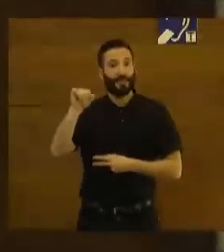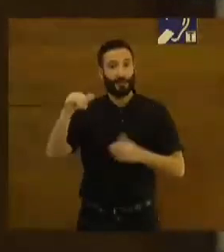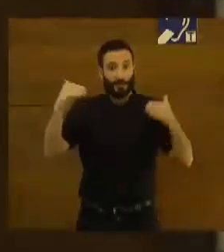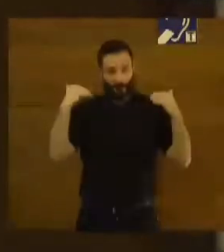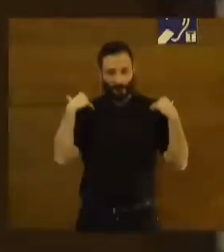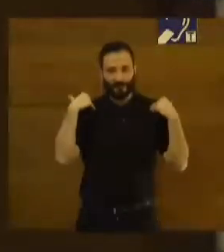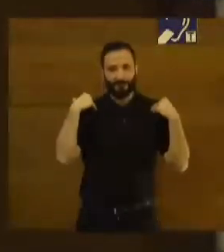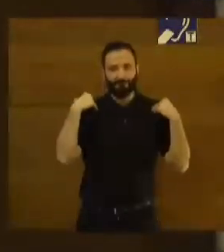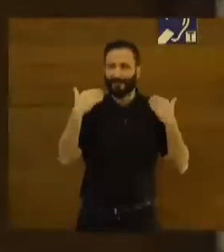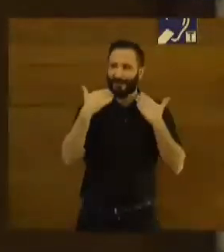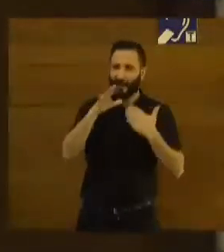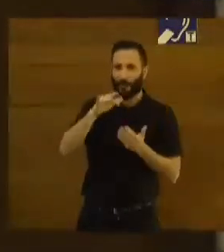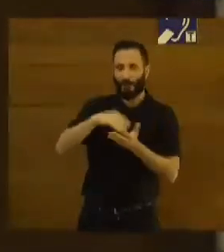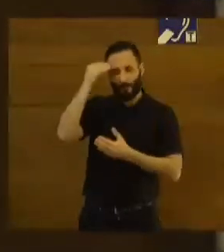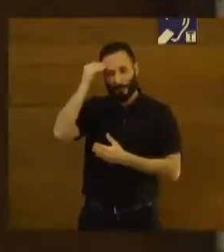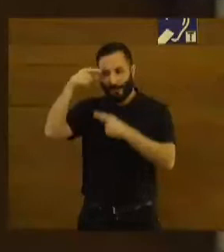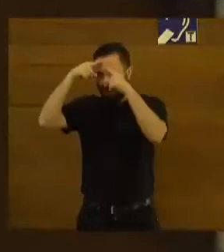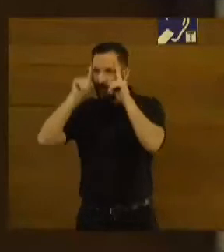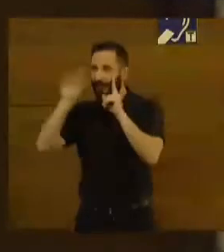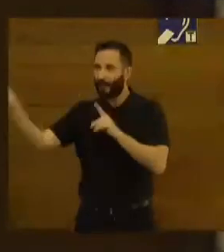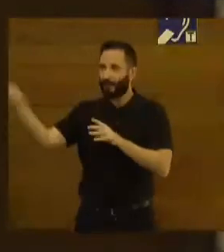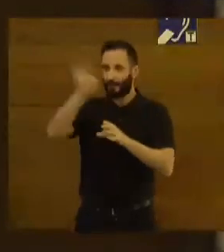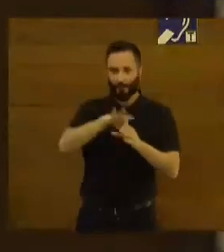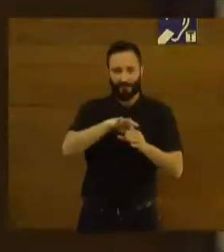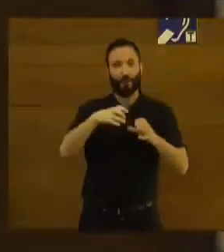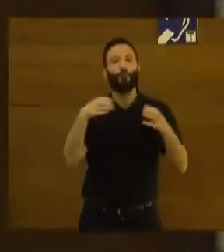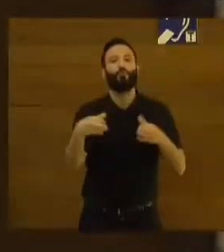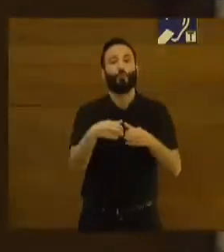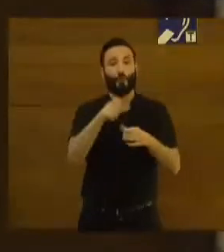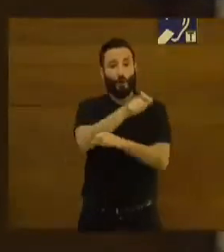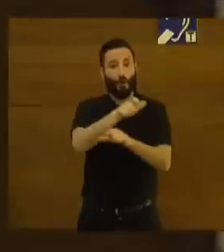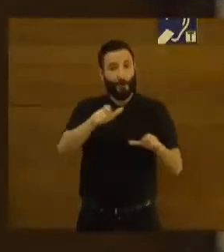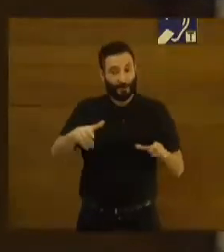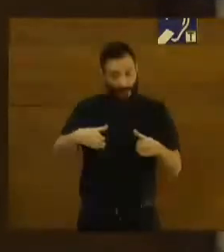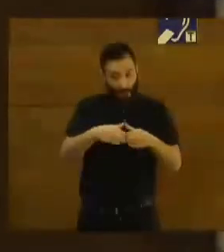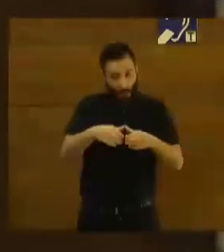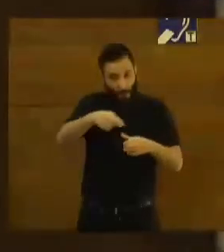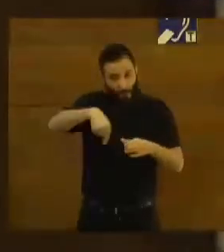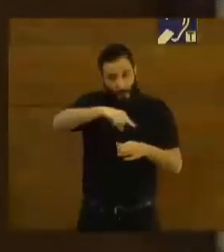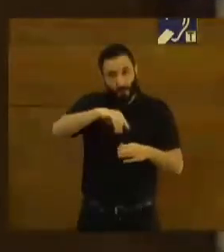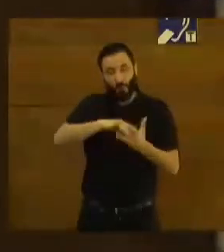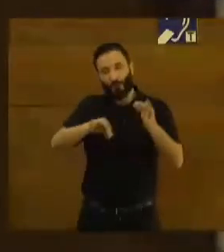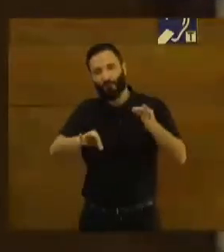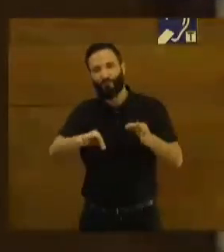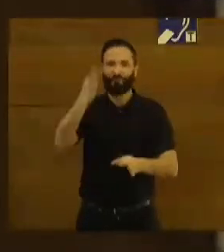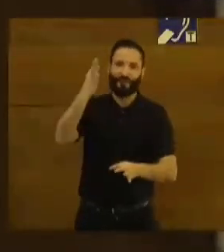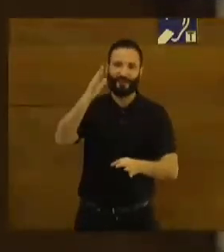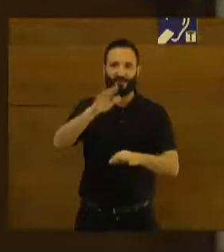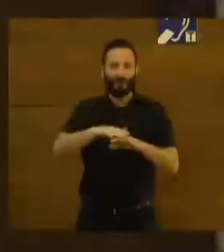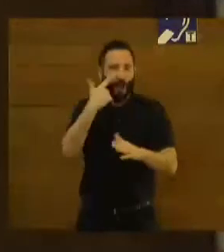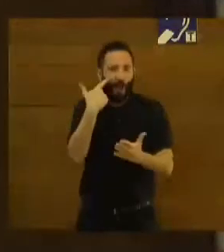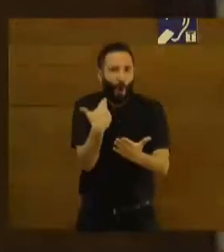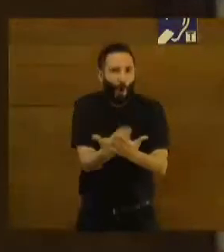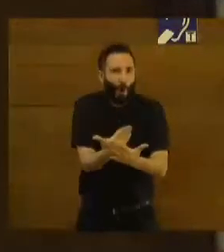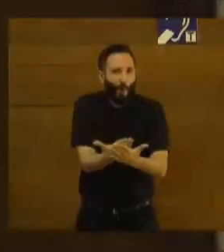en Cáritas y en mí para formar parte de este grupo de personas que hemos tenido la suerte de poder comprobar